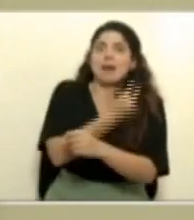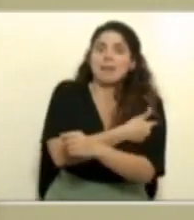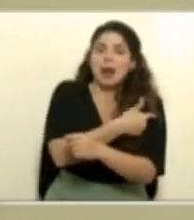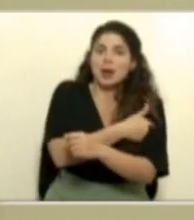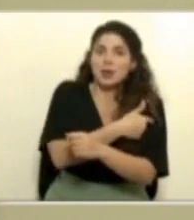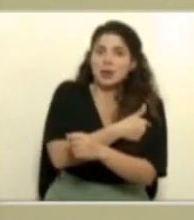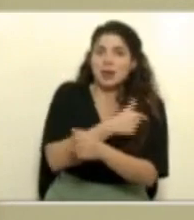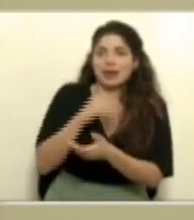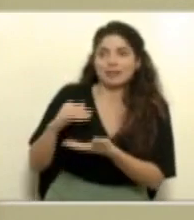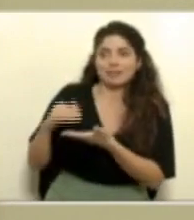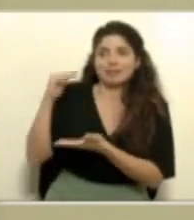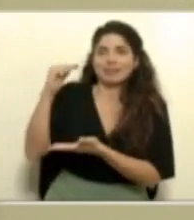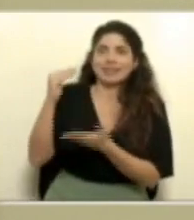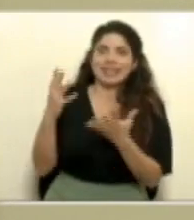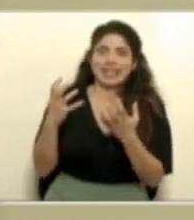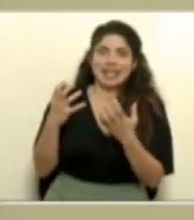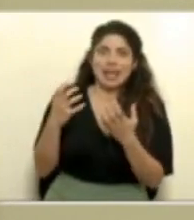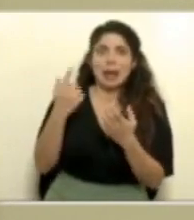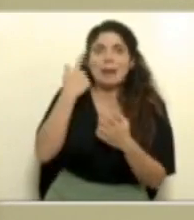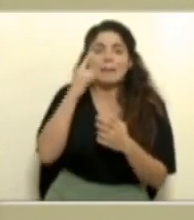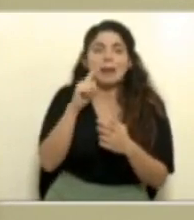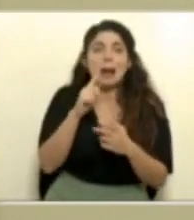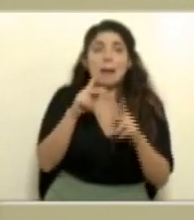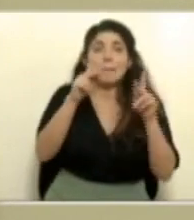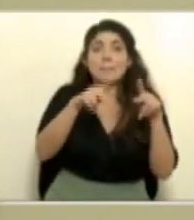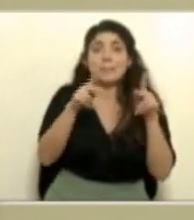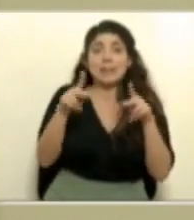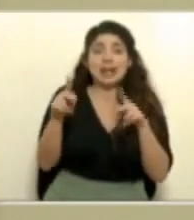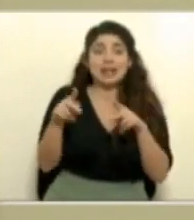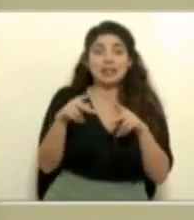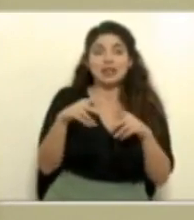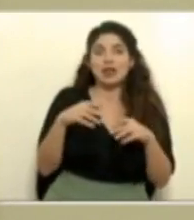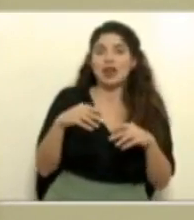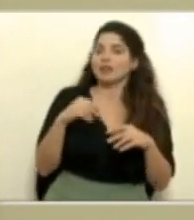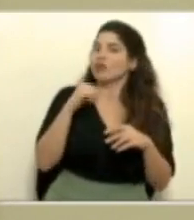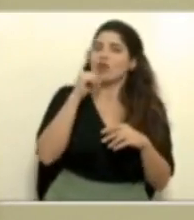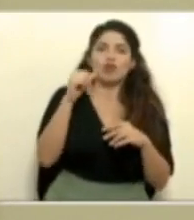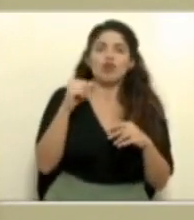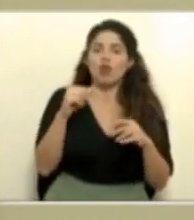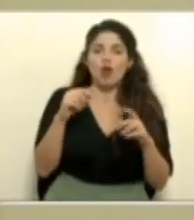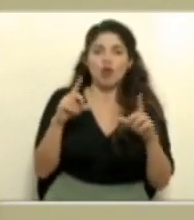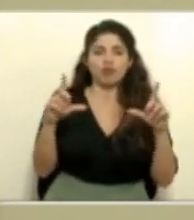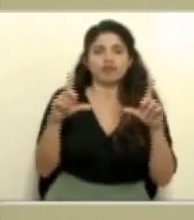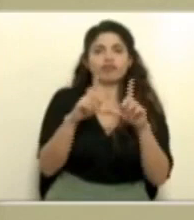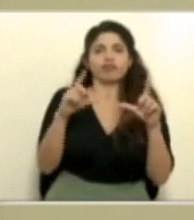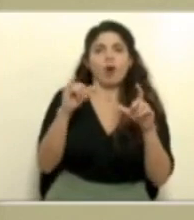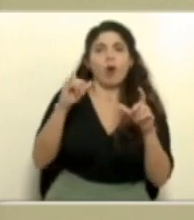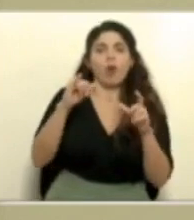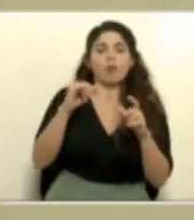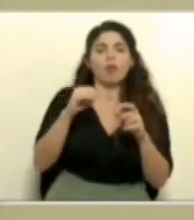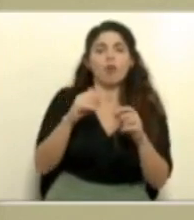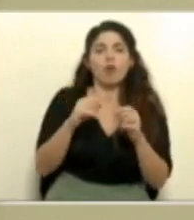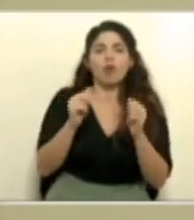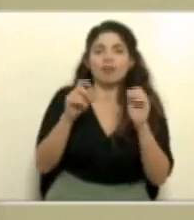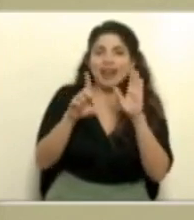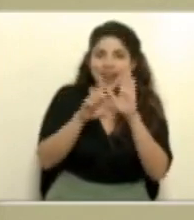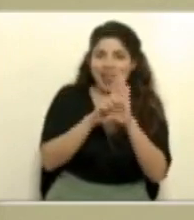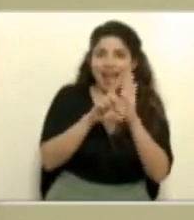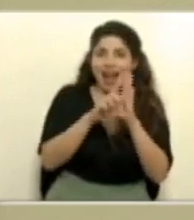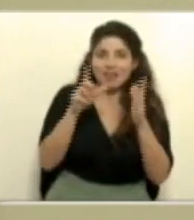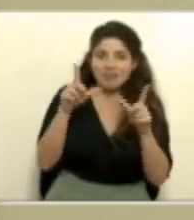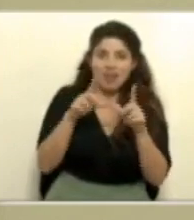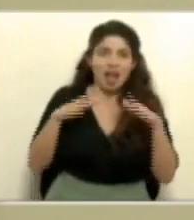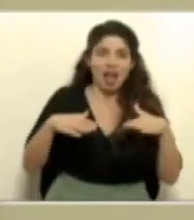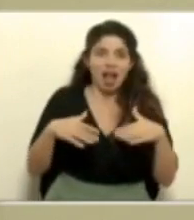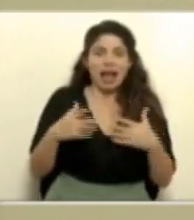contingente de personas que no tienen una condición regular en el país. Es claro que ya pues nuestro alcance para